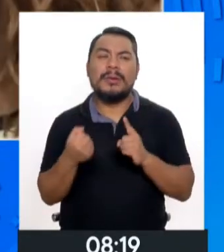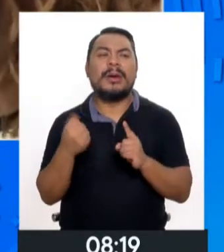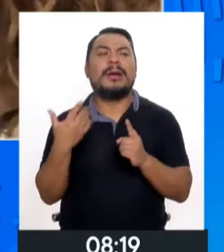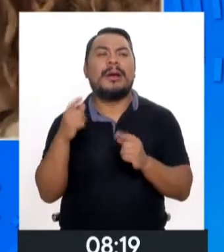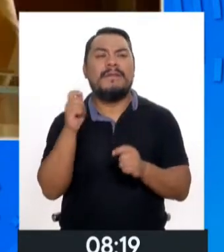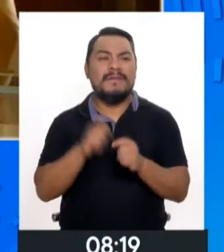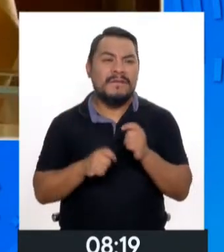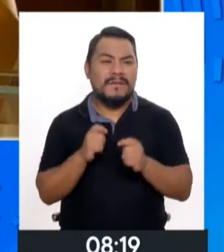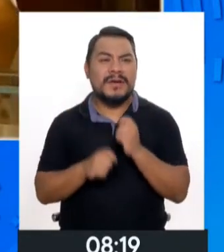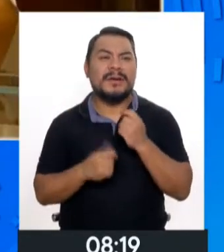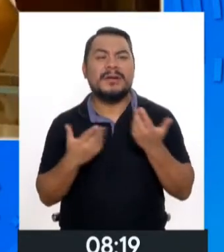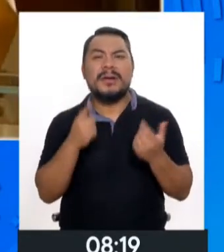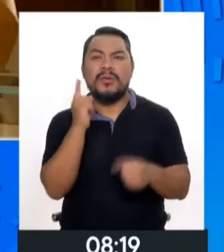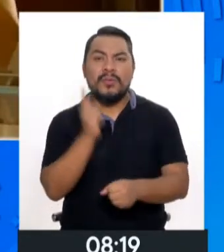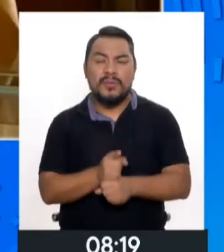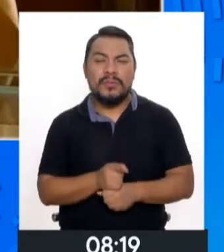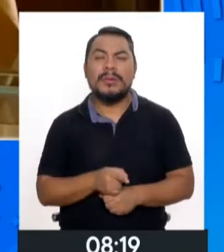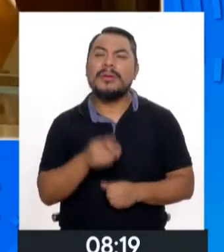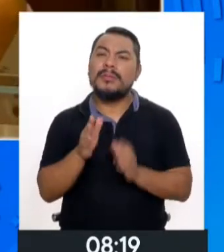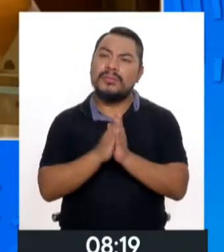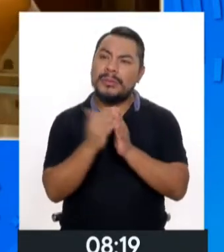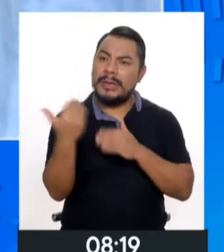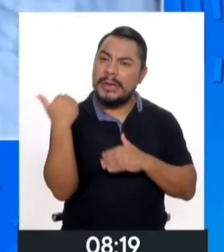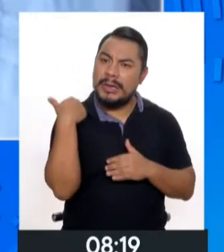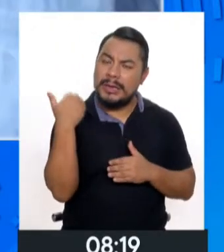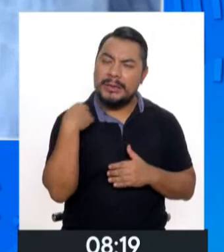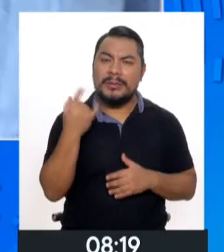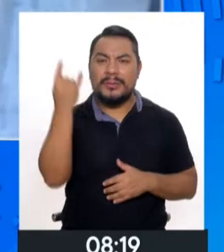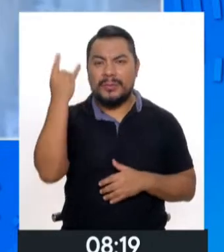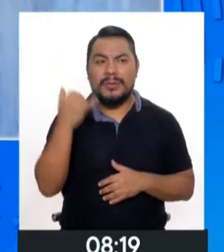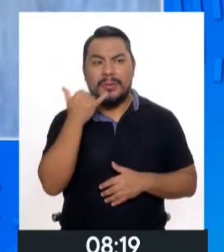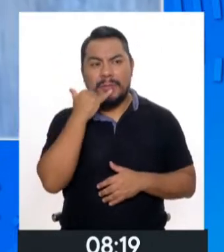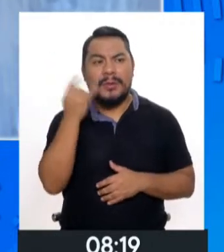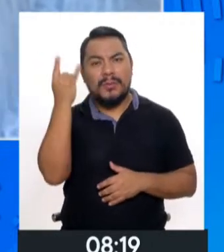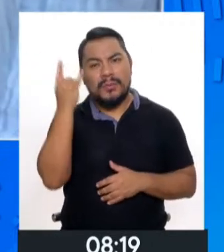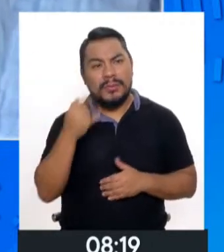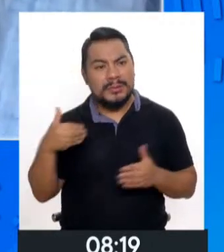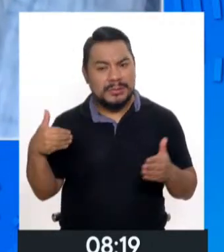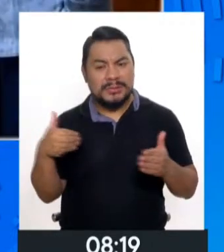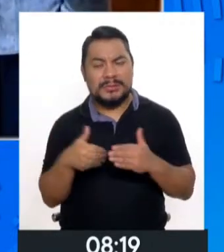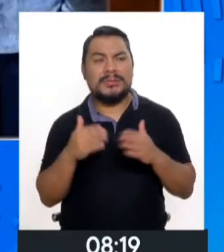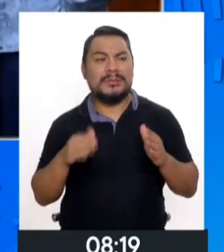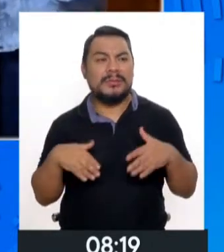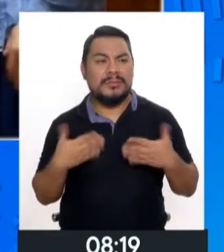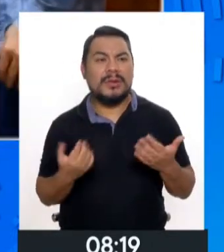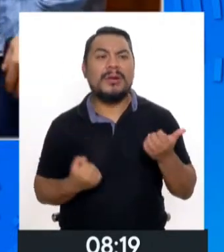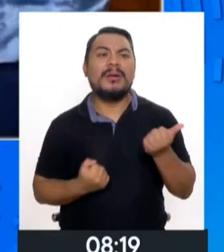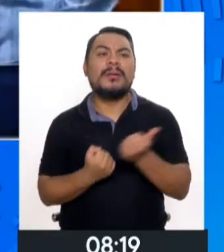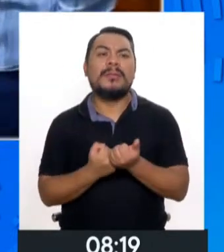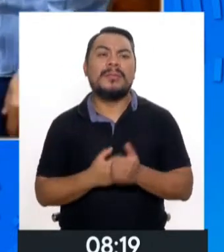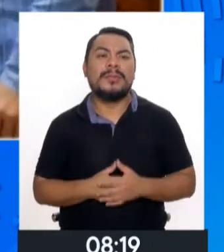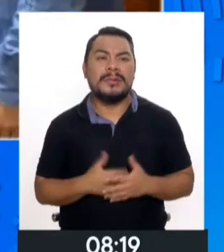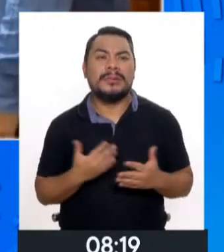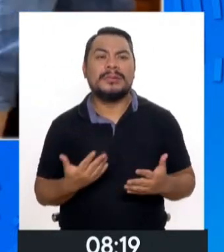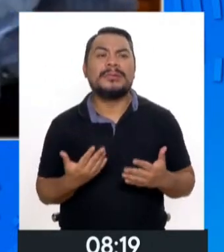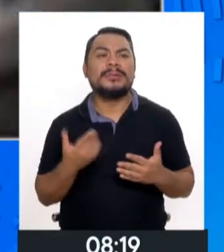se conozca nos comunique al Centro de Emergencia Mujer más cercano para que pueda apoyar,